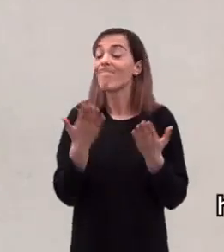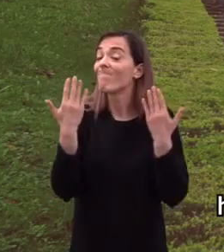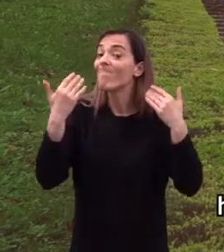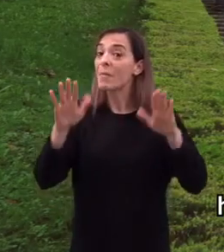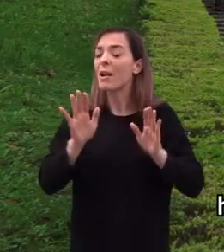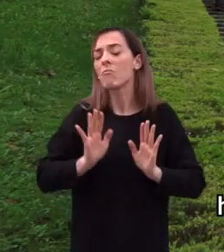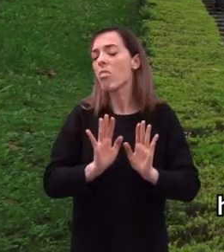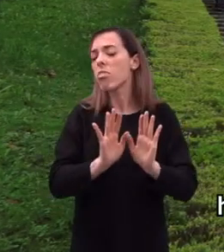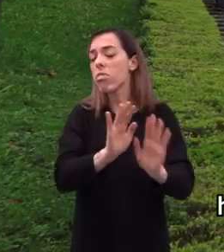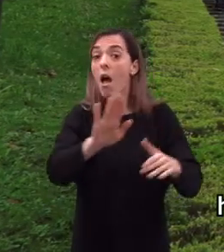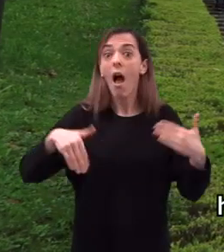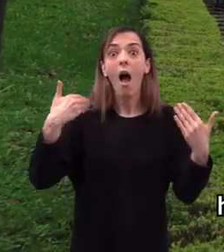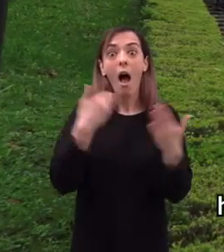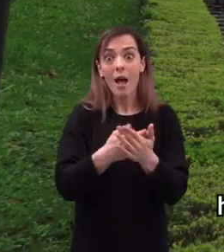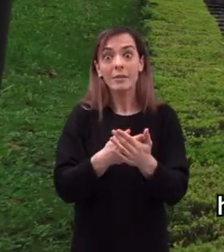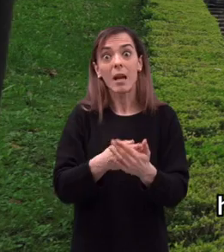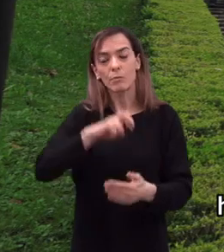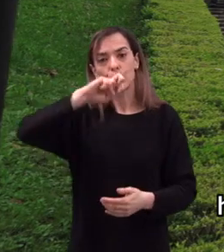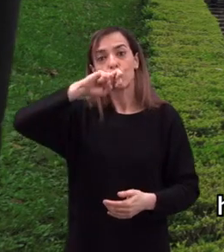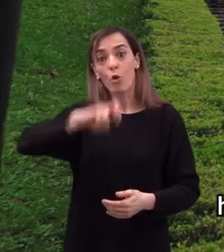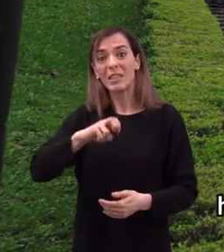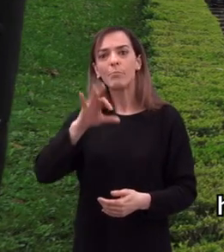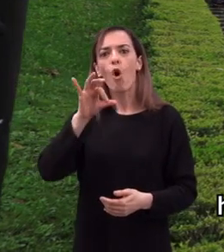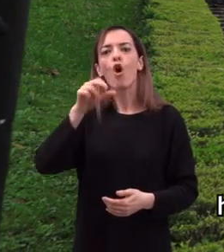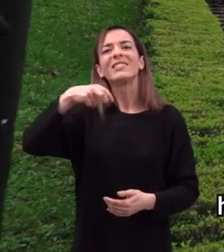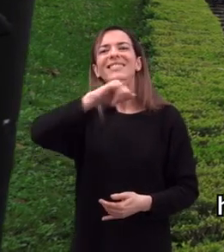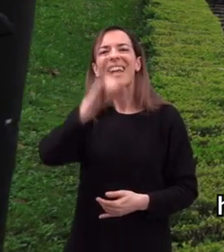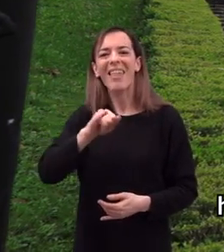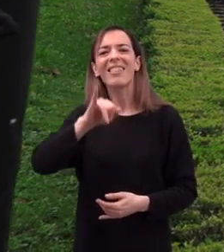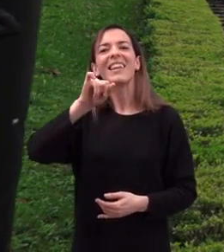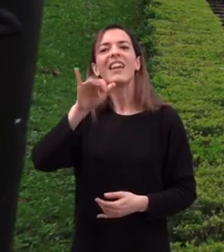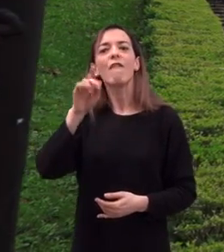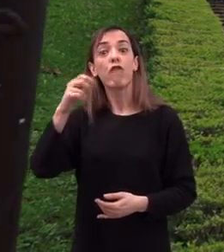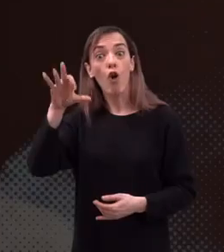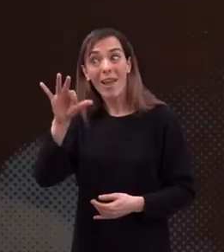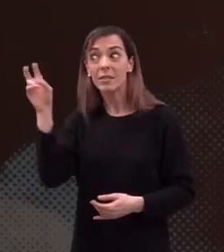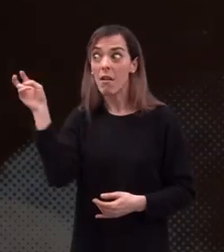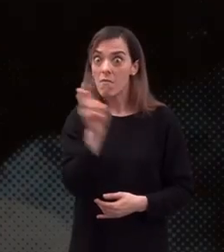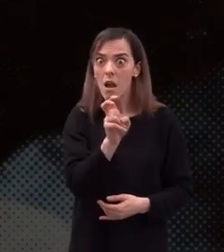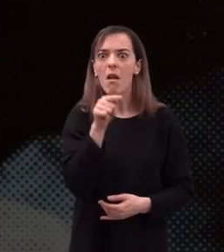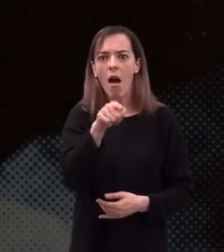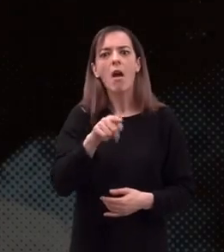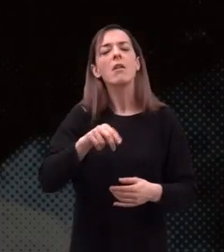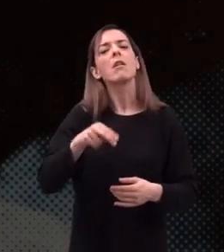Sin embargo, nada se hizo hasta la llegada del obispo Benito Sanz y Forés a la sede obetense.